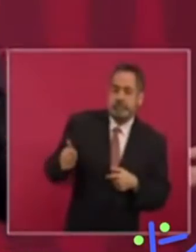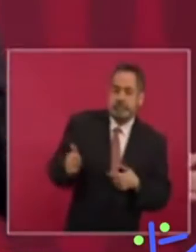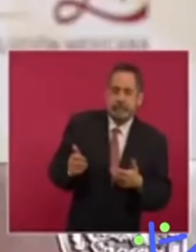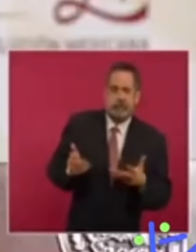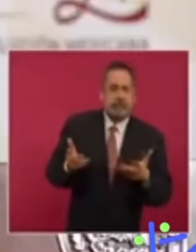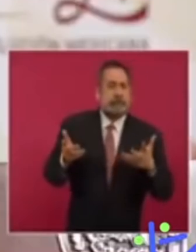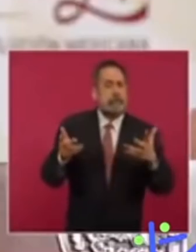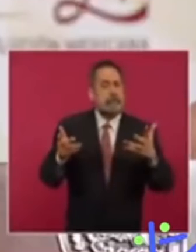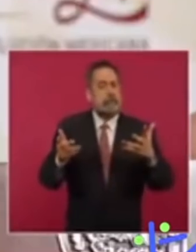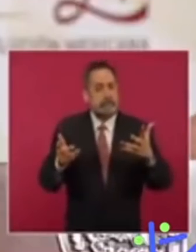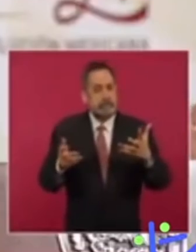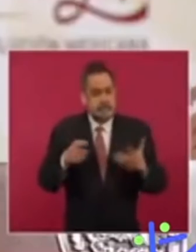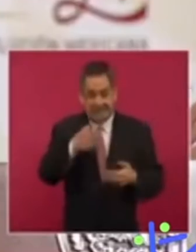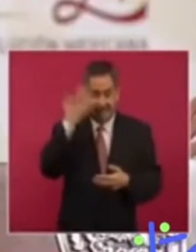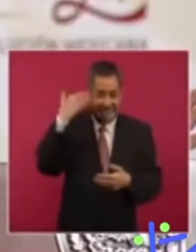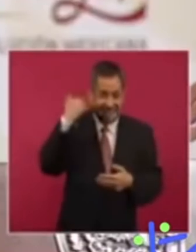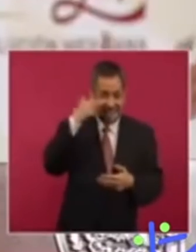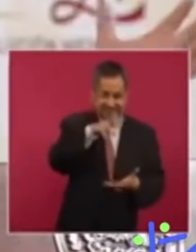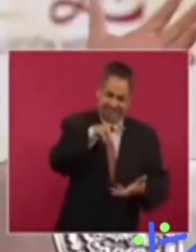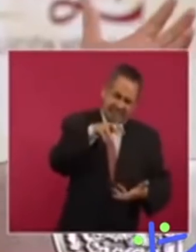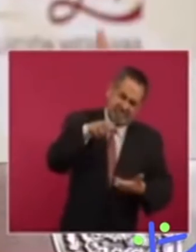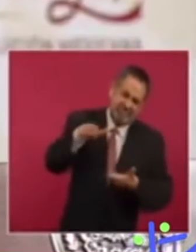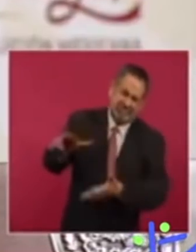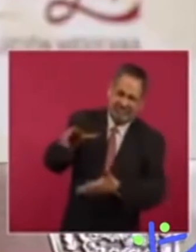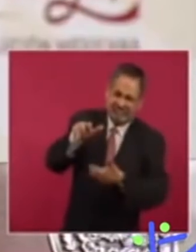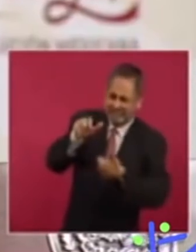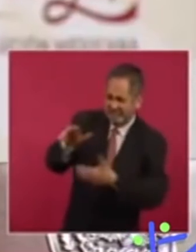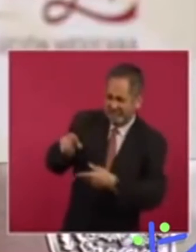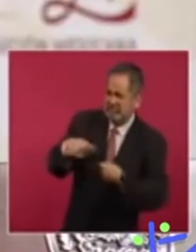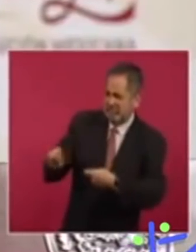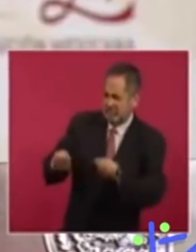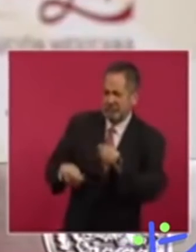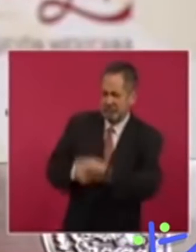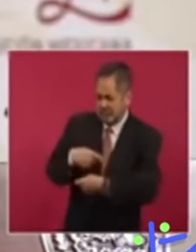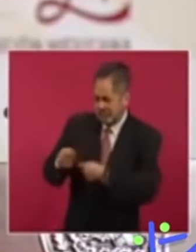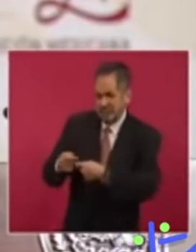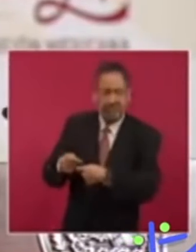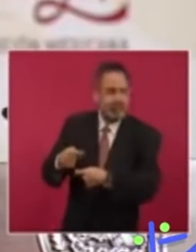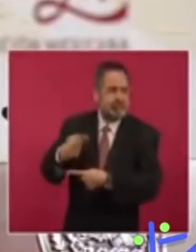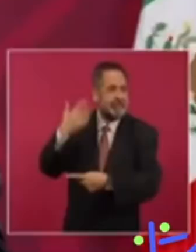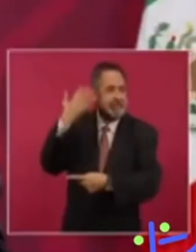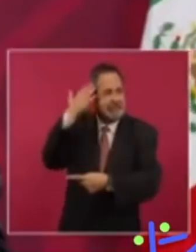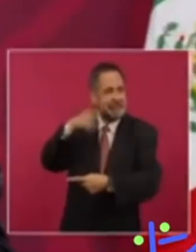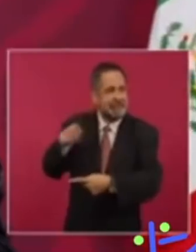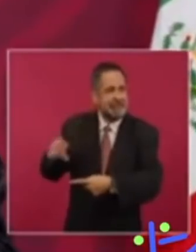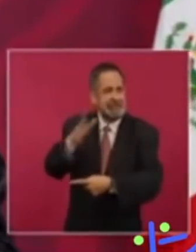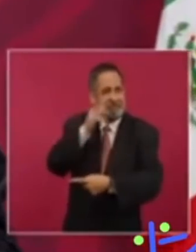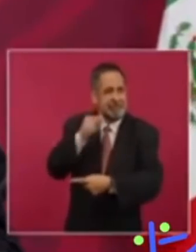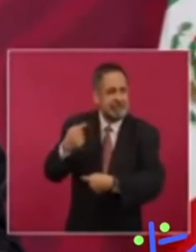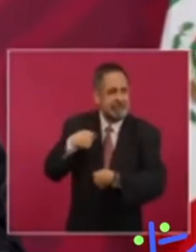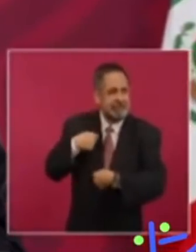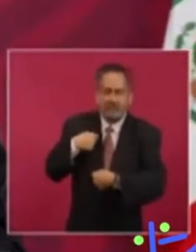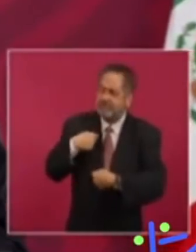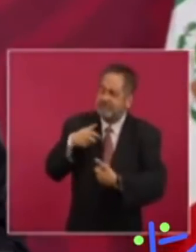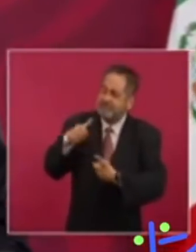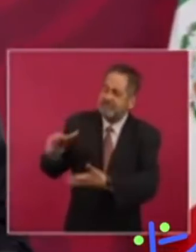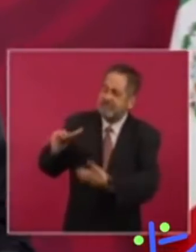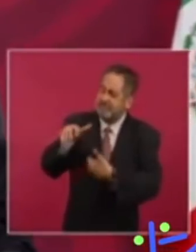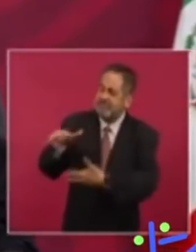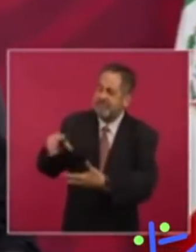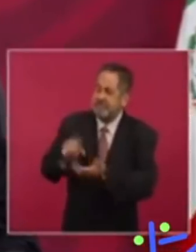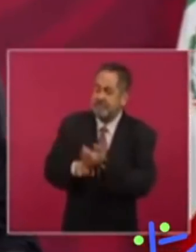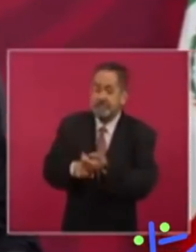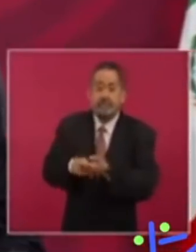los pobres. Y bueno, esa estrategia se replicó en muchas otras partes y en muchos otros países de América.